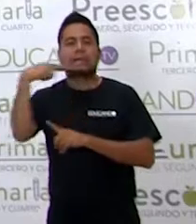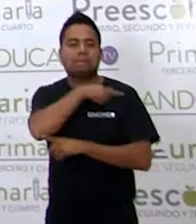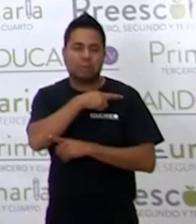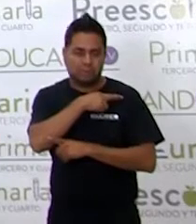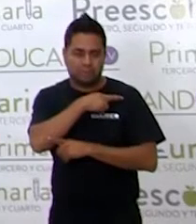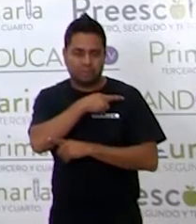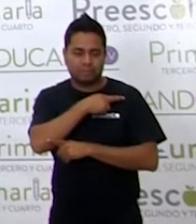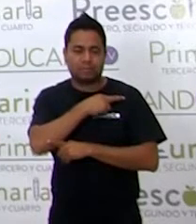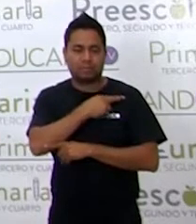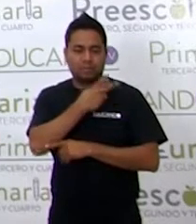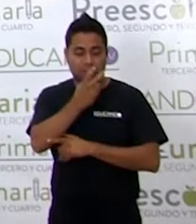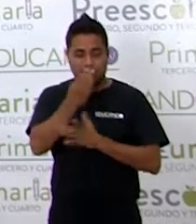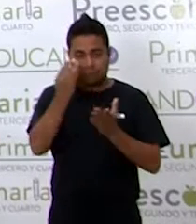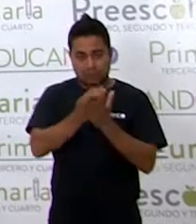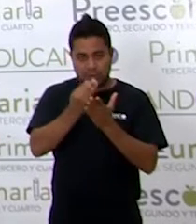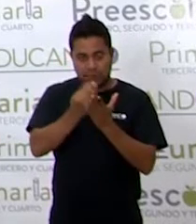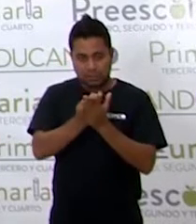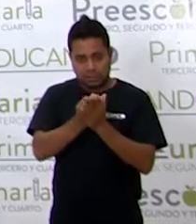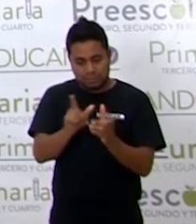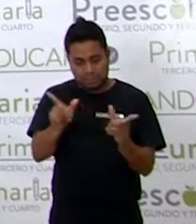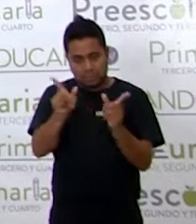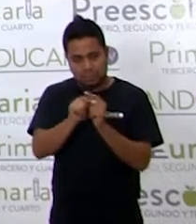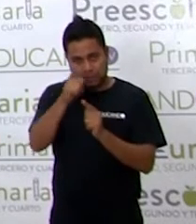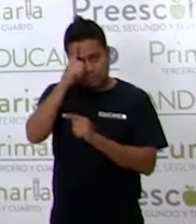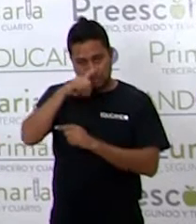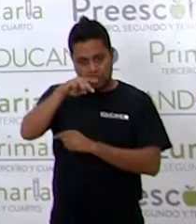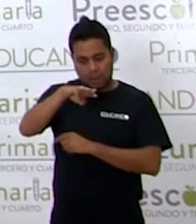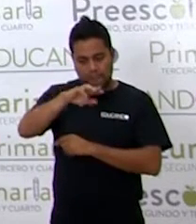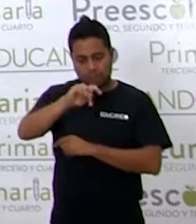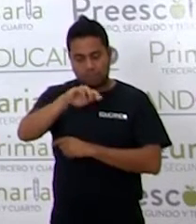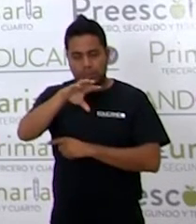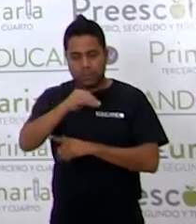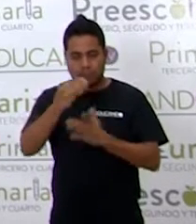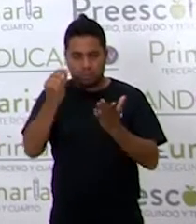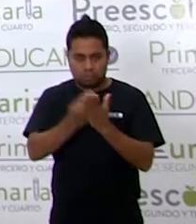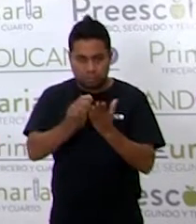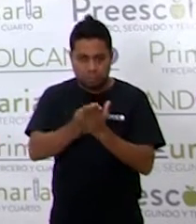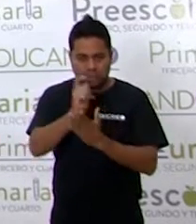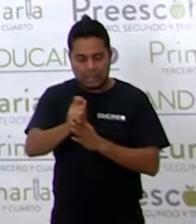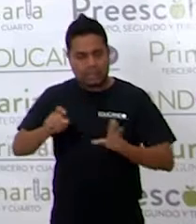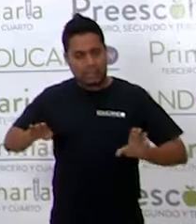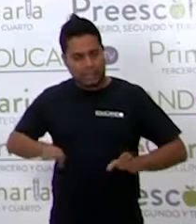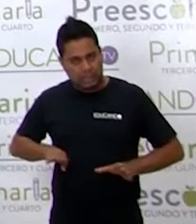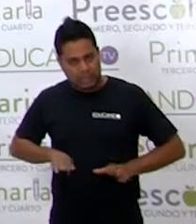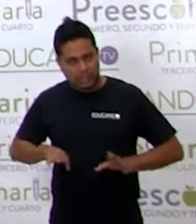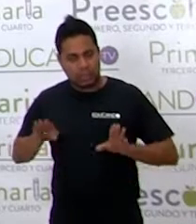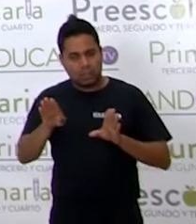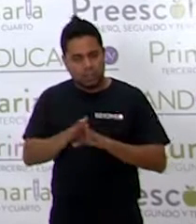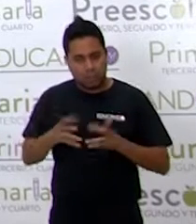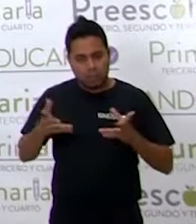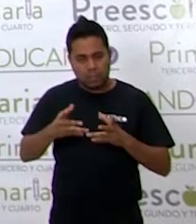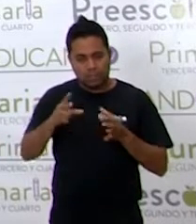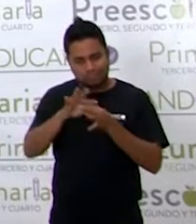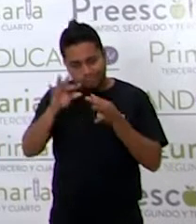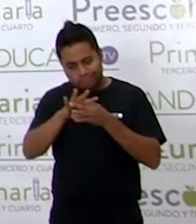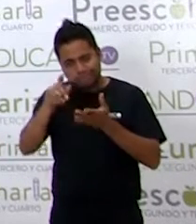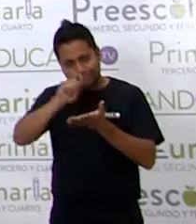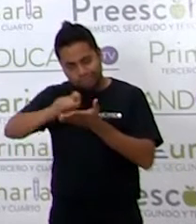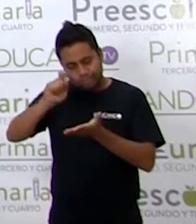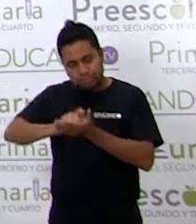Esta Clase Cerramos La sesión Del mito Sus Características Y como Las podemos Relatar